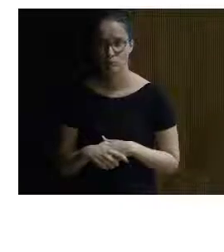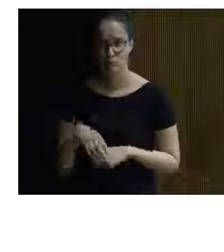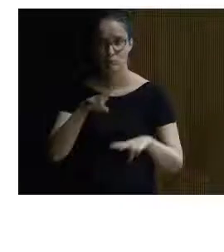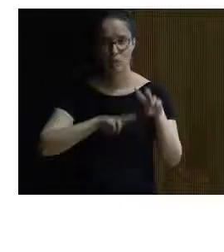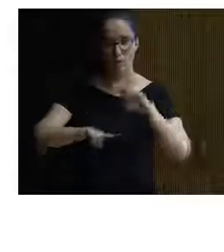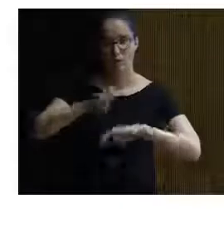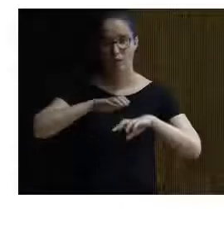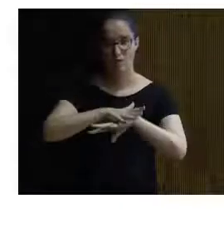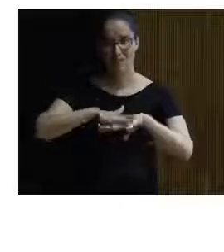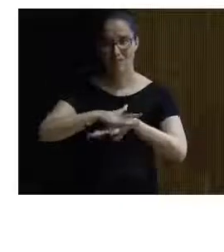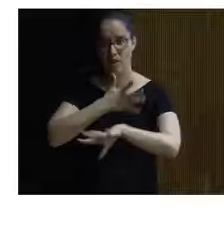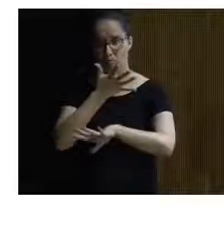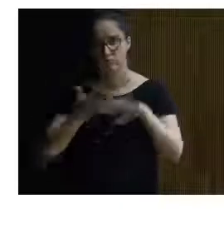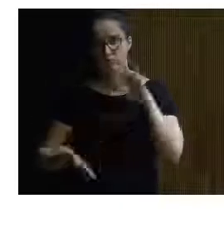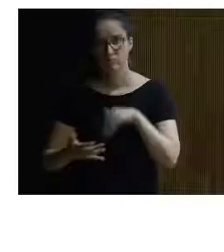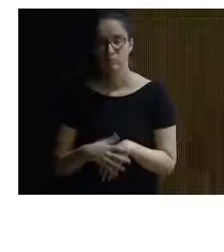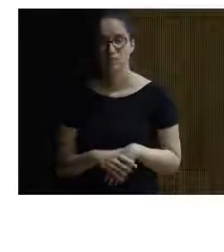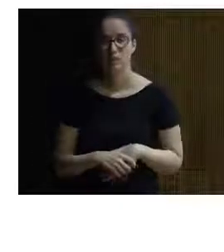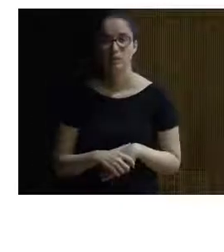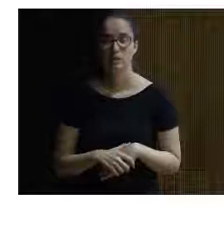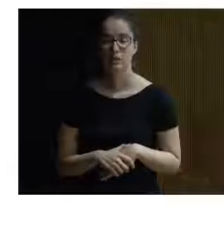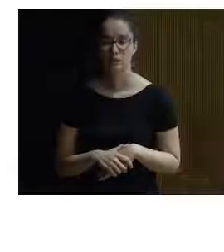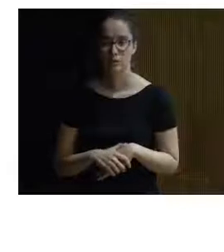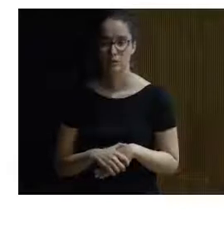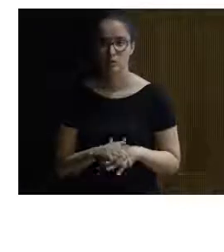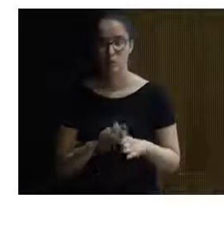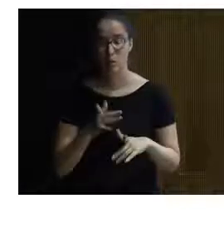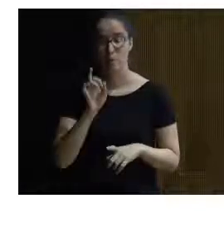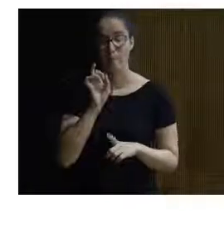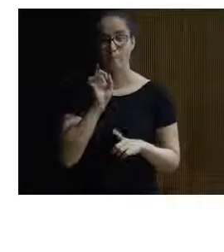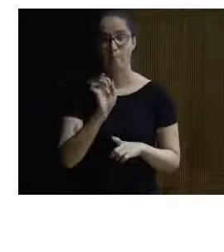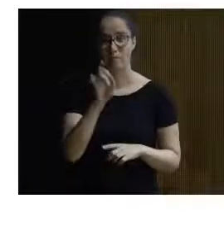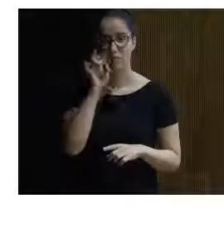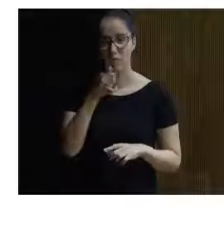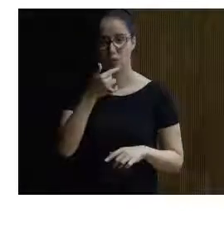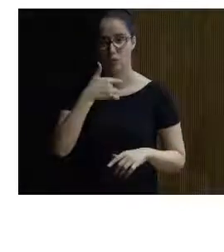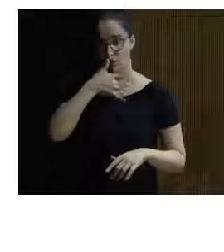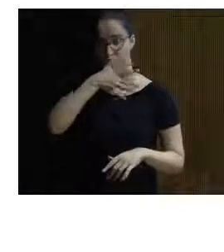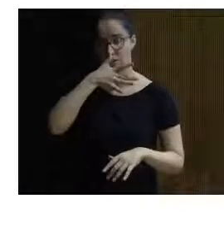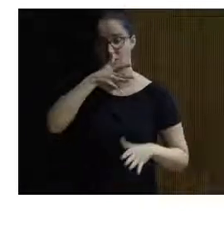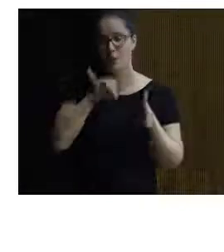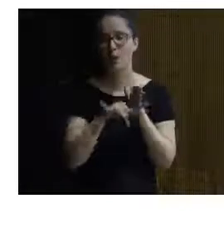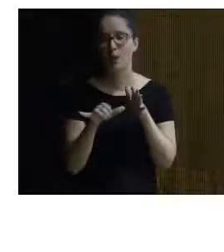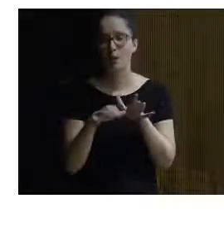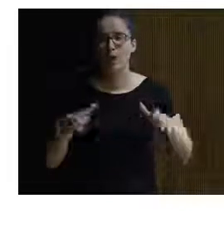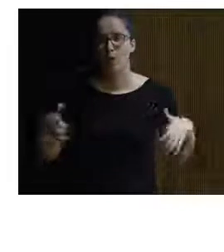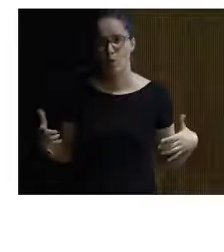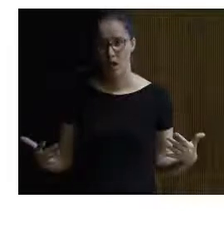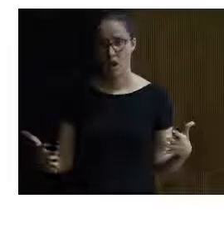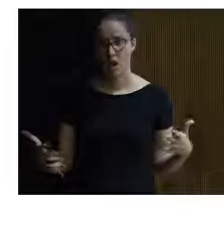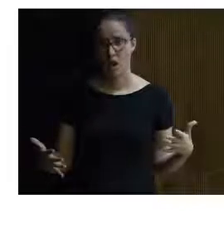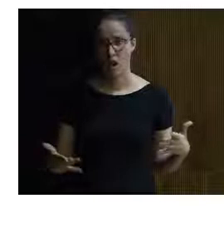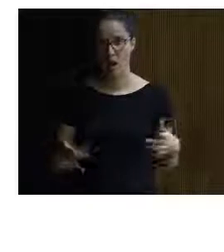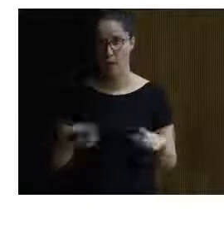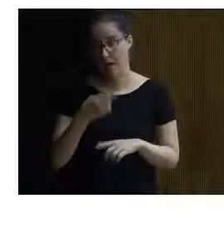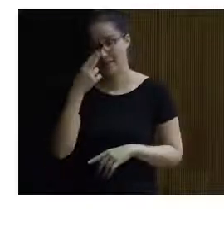buscar el filtrado. bueno, tenemos la opción de dar un botón y que nos diga qué es lo que tenemos cerca de nosotros que sea